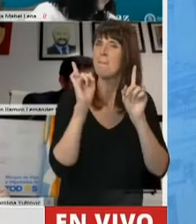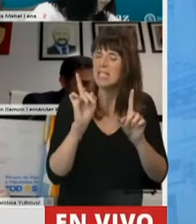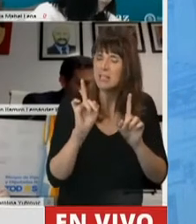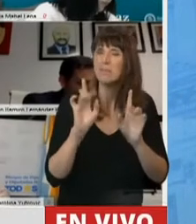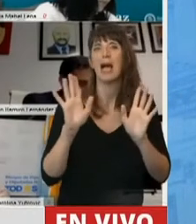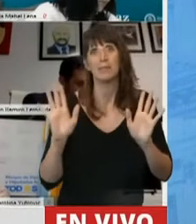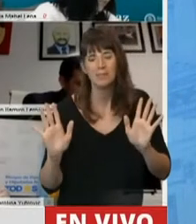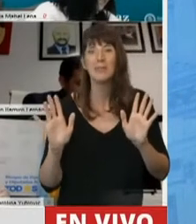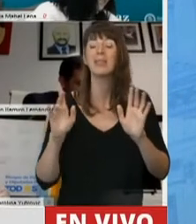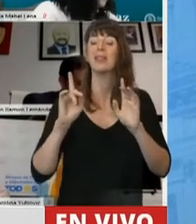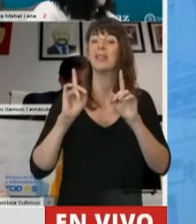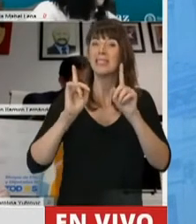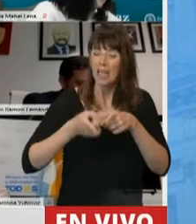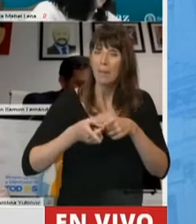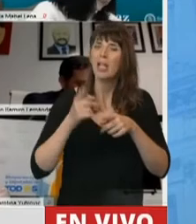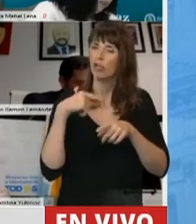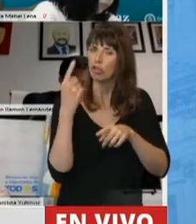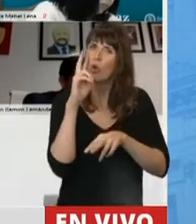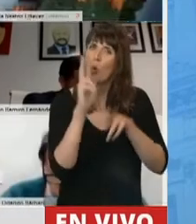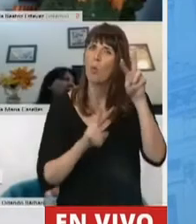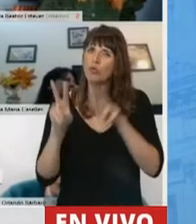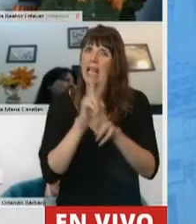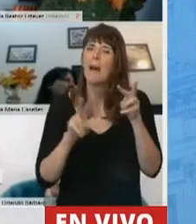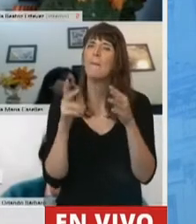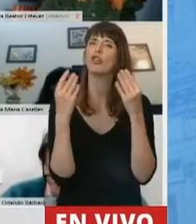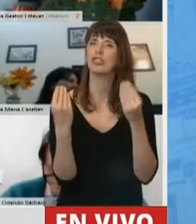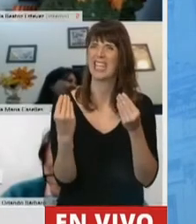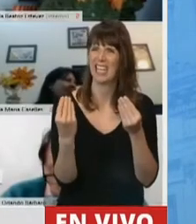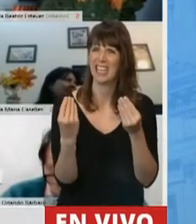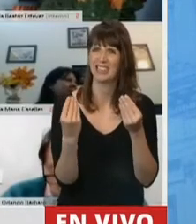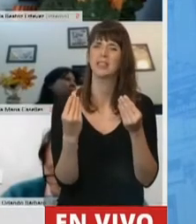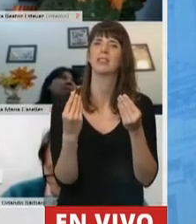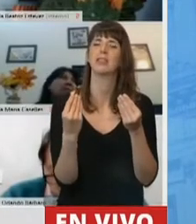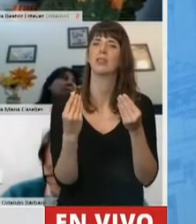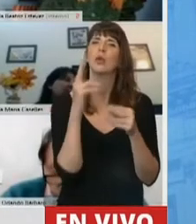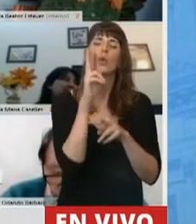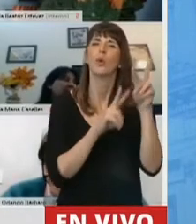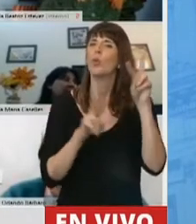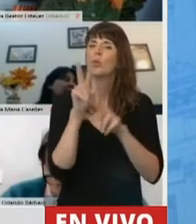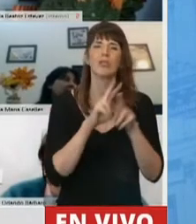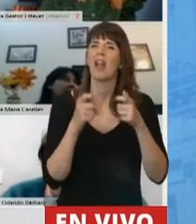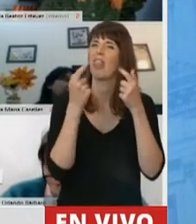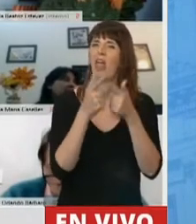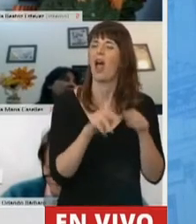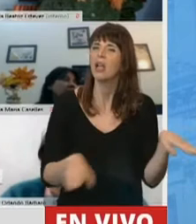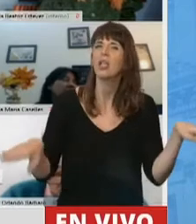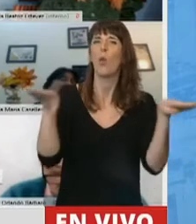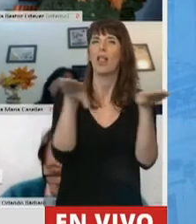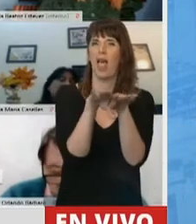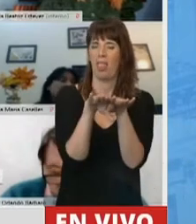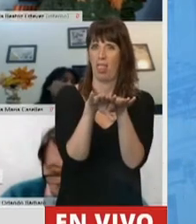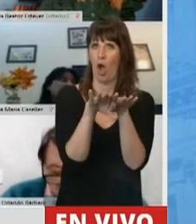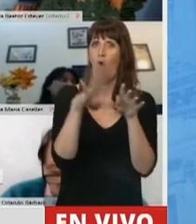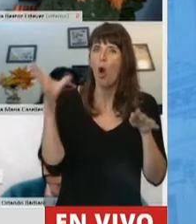en otra perspectiva de igualdad, que es la de acortar la brecha de posibilidades laborales